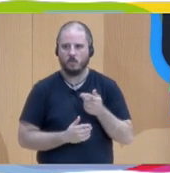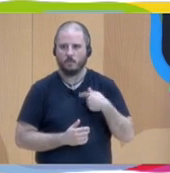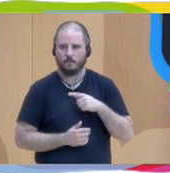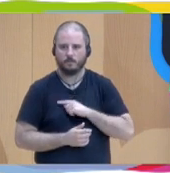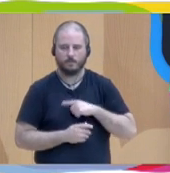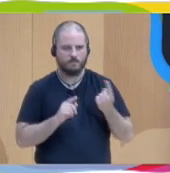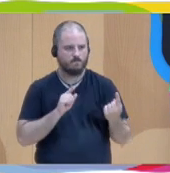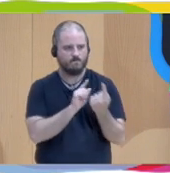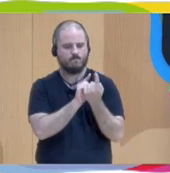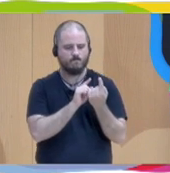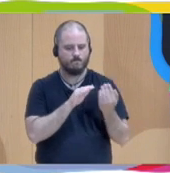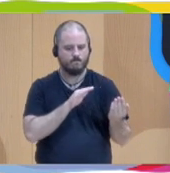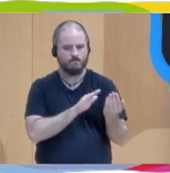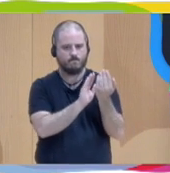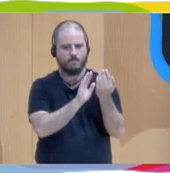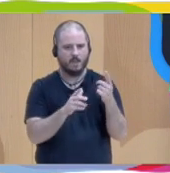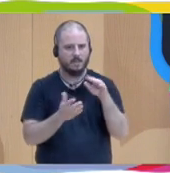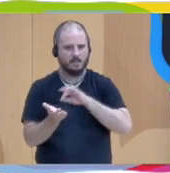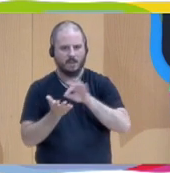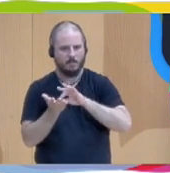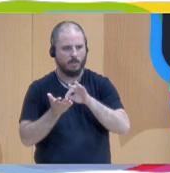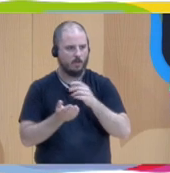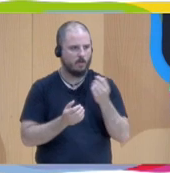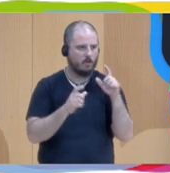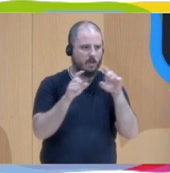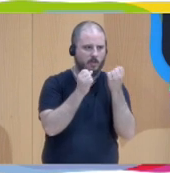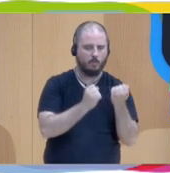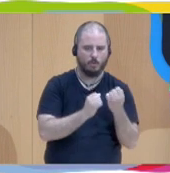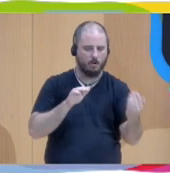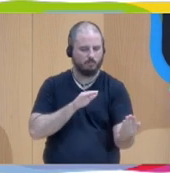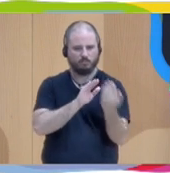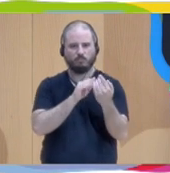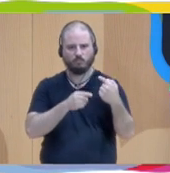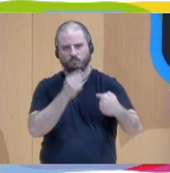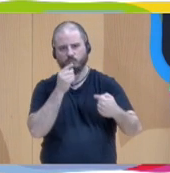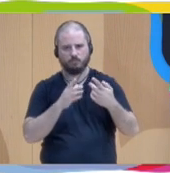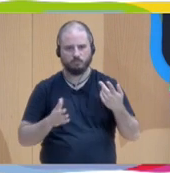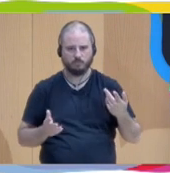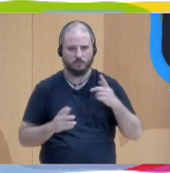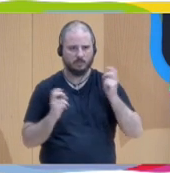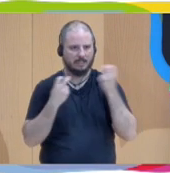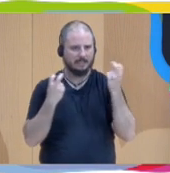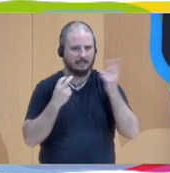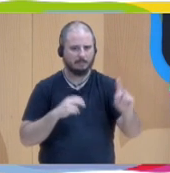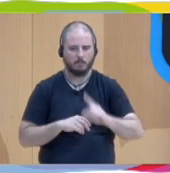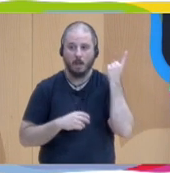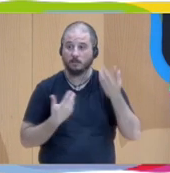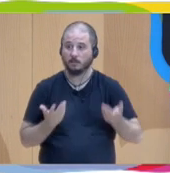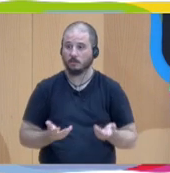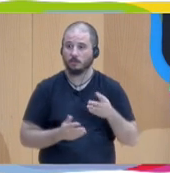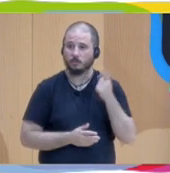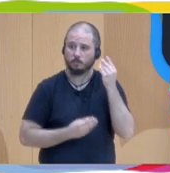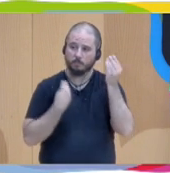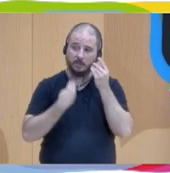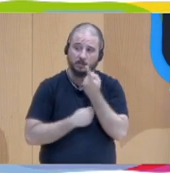confrontarse entre servicios e instituciones. Por eso ocurre necesario